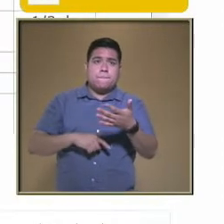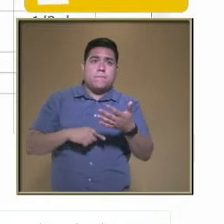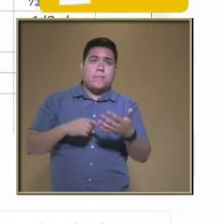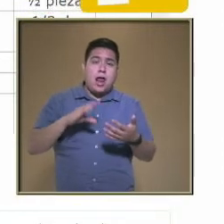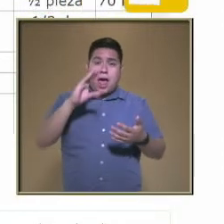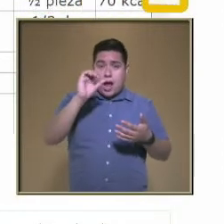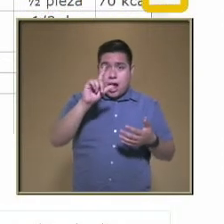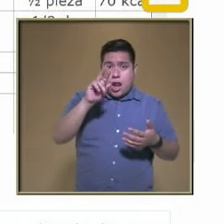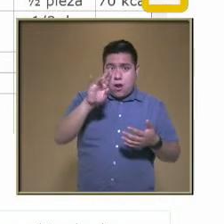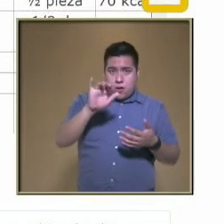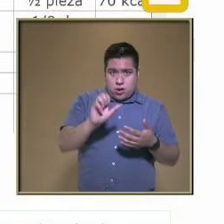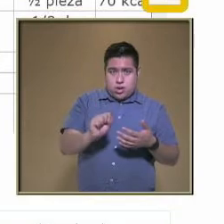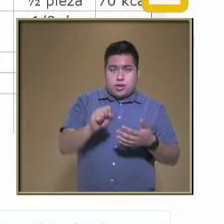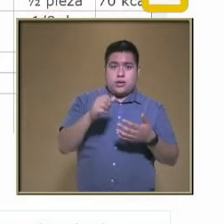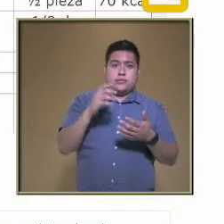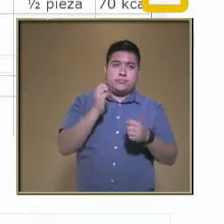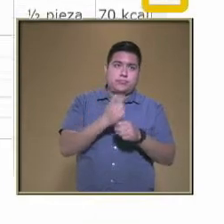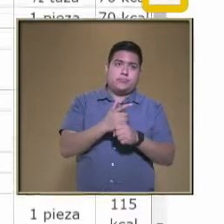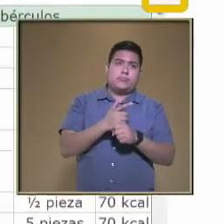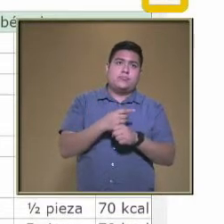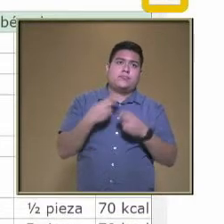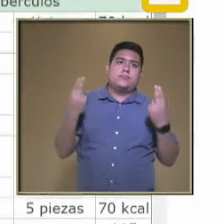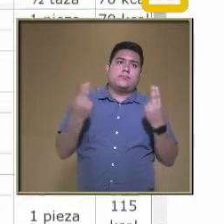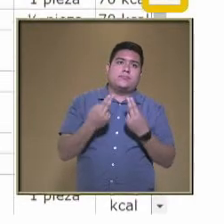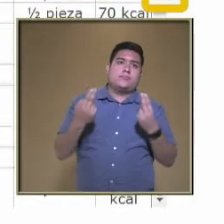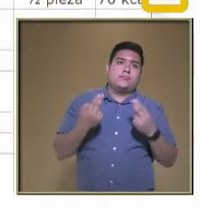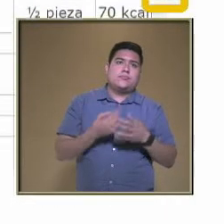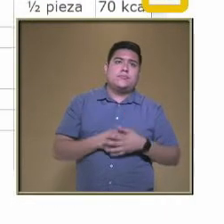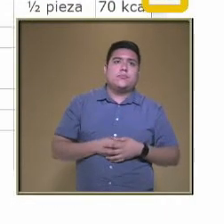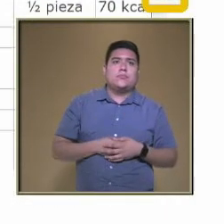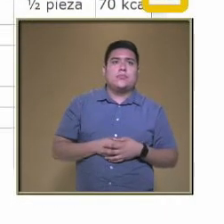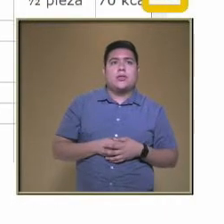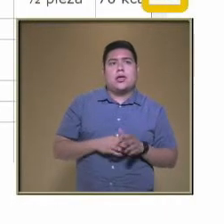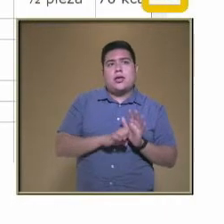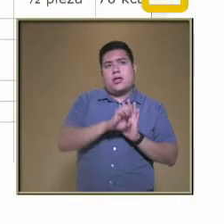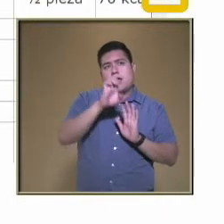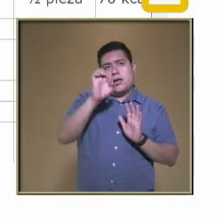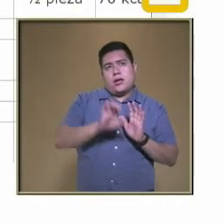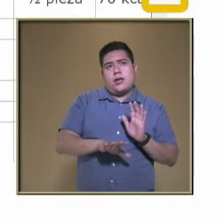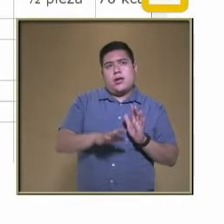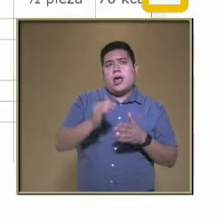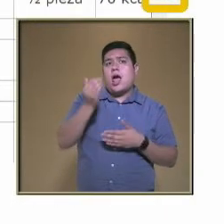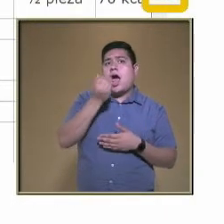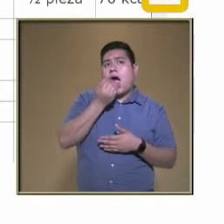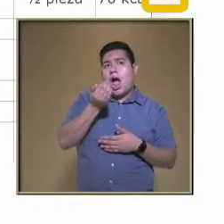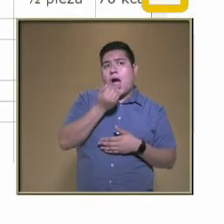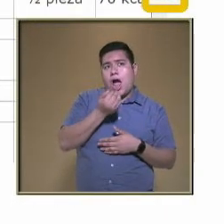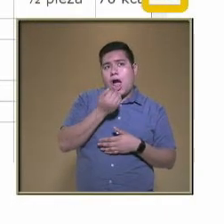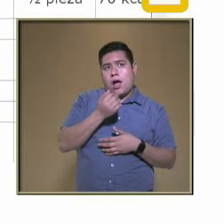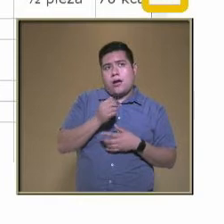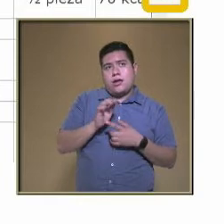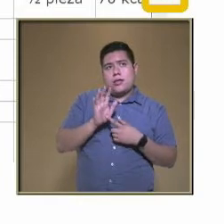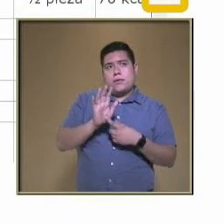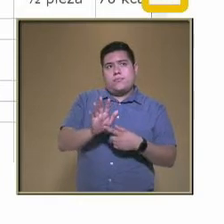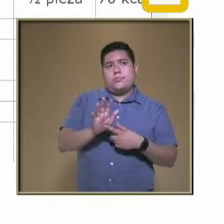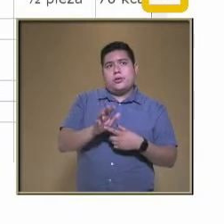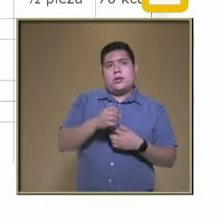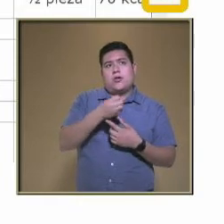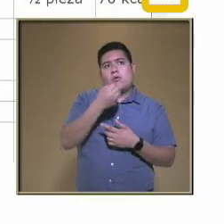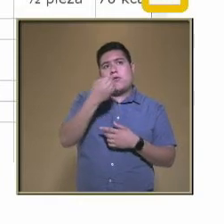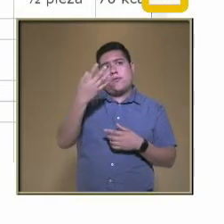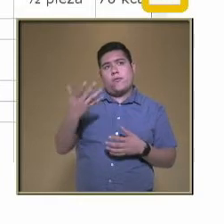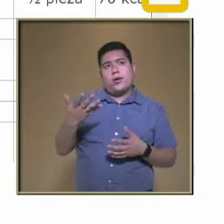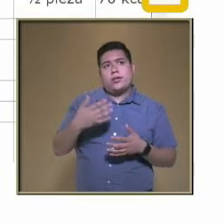calorías Que necesitamos Por día Y entonces Aquí te aparecerá Un ejemplo De una comida Que puedes tener Y cuántas calorías Te proporciona